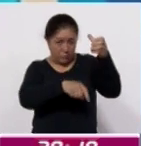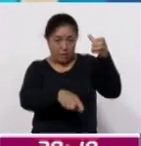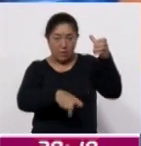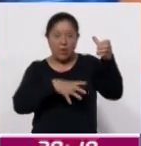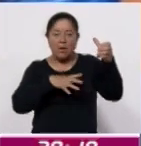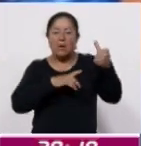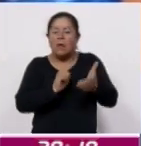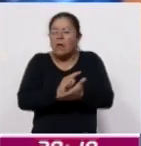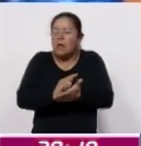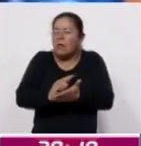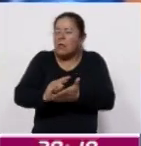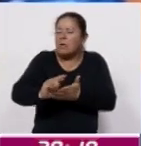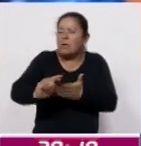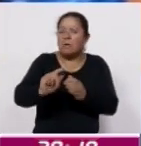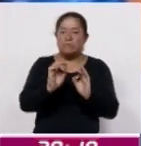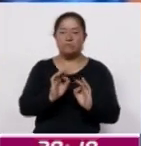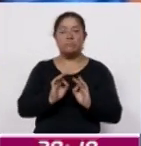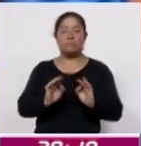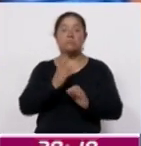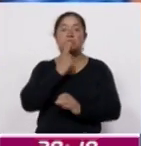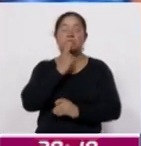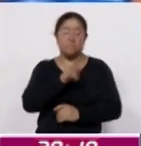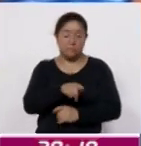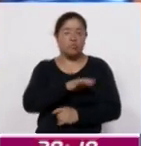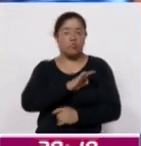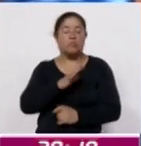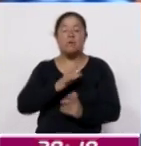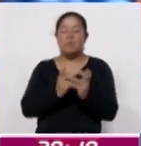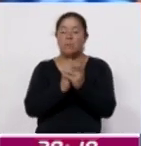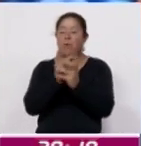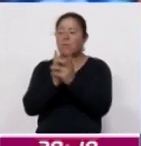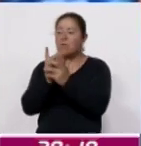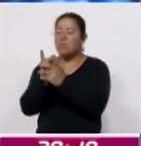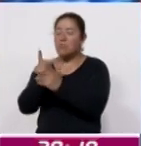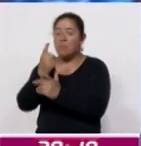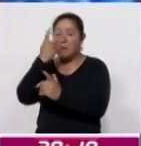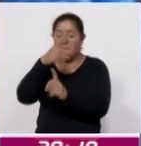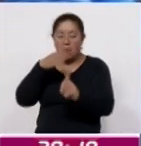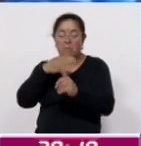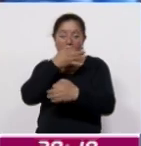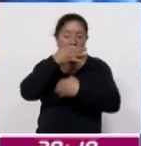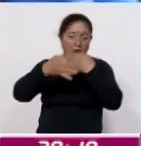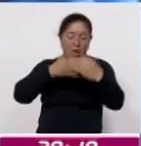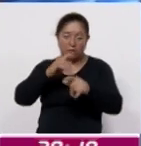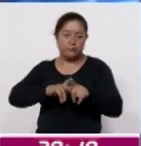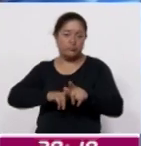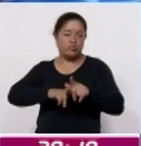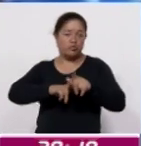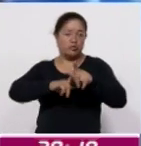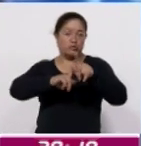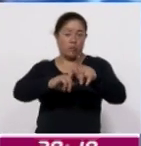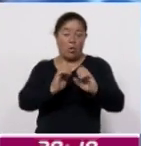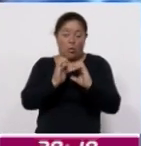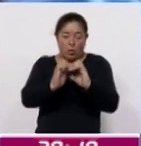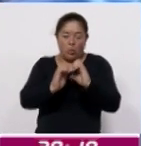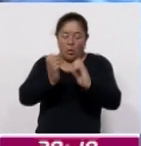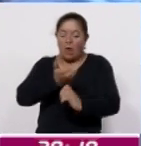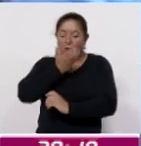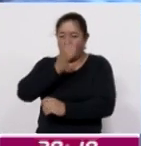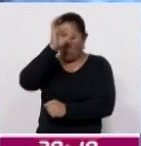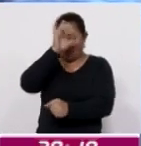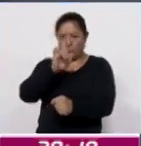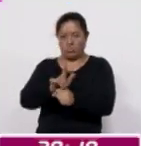teñido textil, y pueda reutilizarlas en el cultivo de vegetales, con el fin de promover la sostenibilidad y preservar las tradiciones